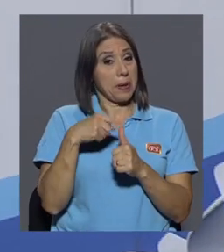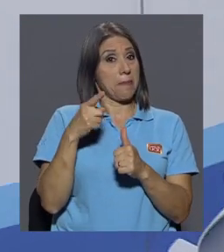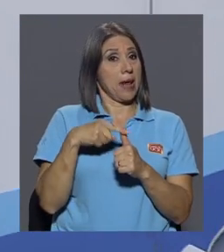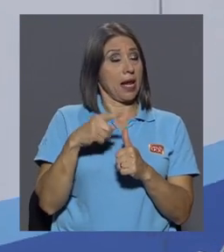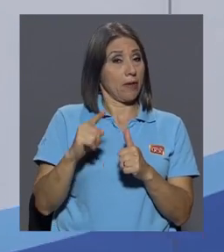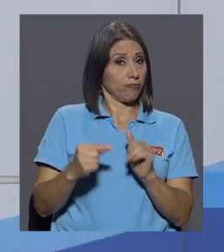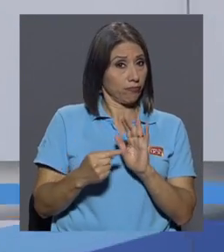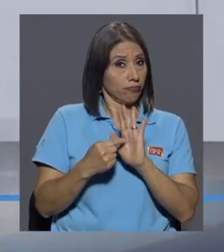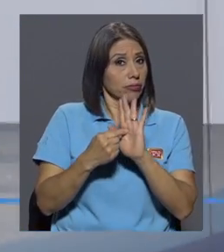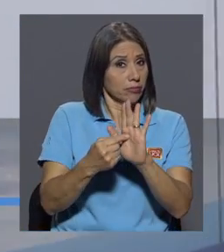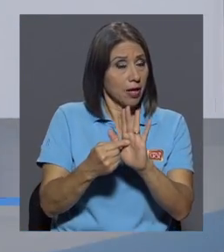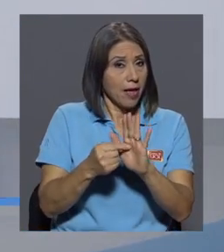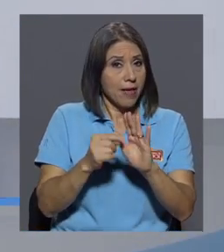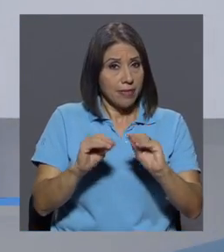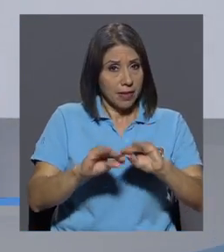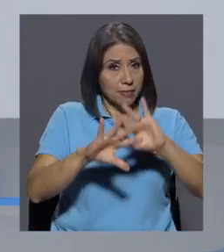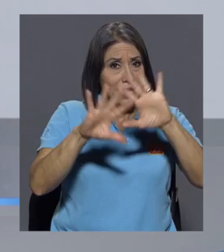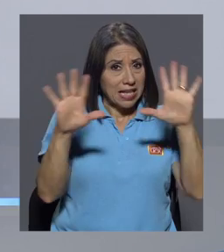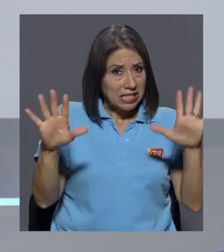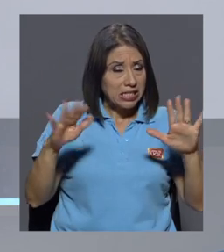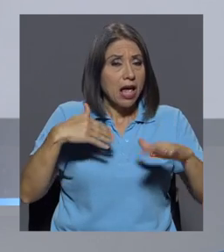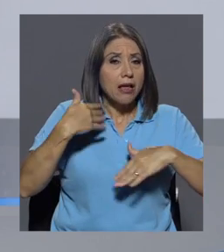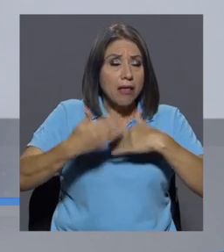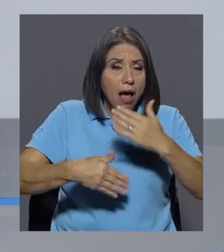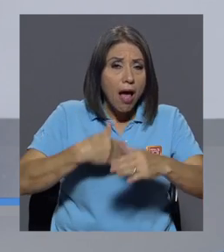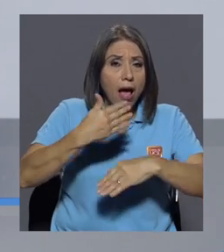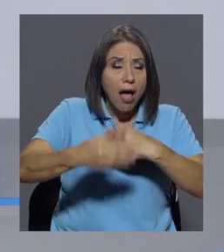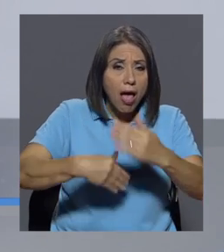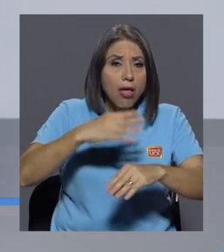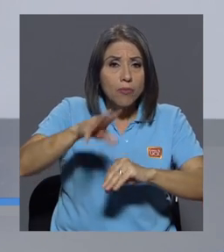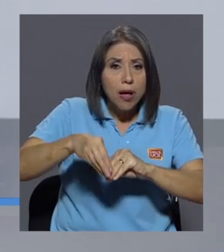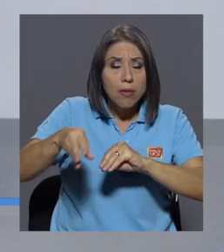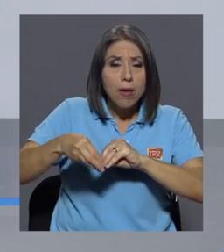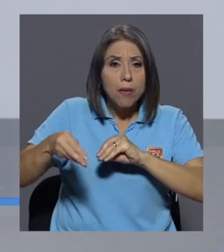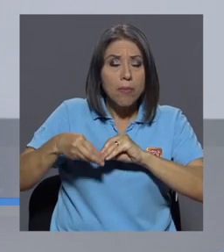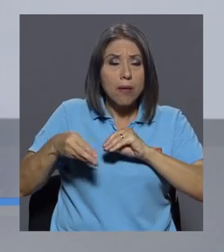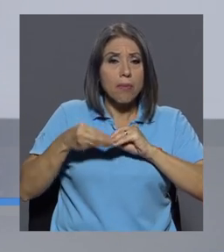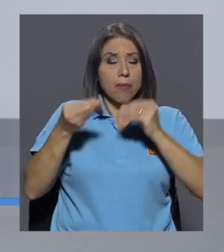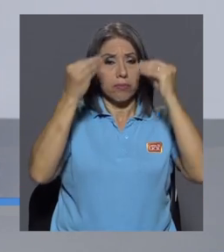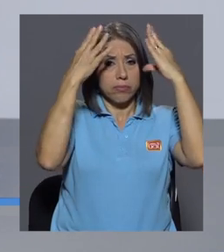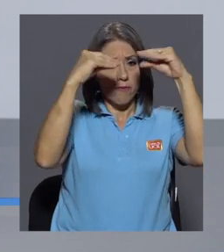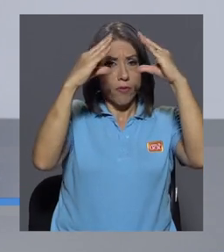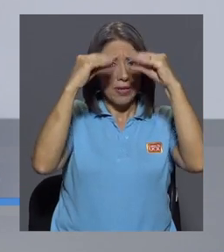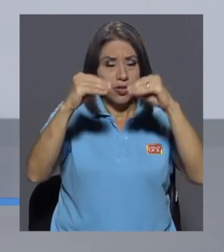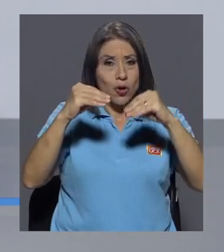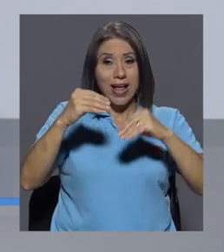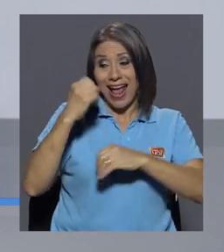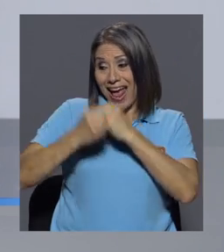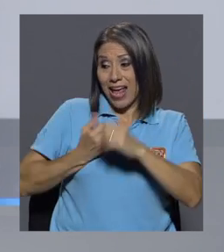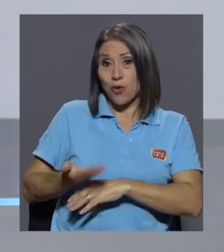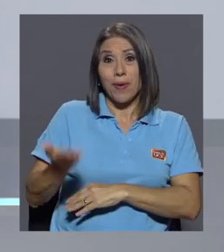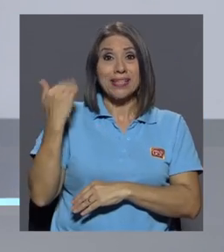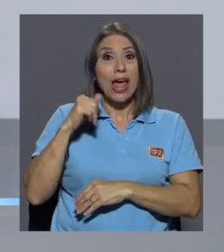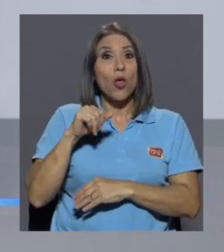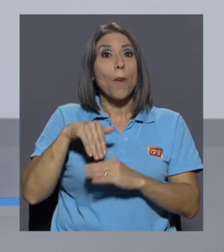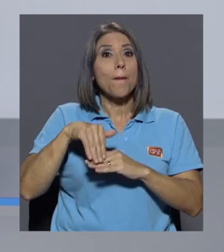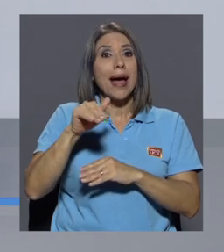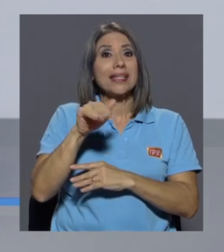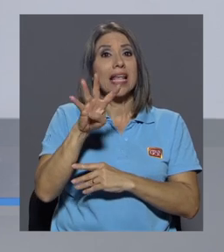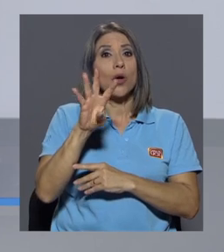creciendo, digamos, en la disponibilidad de la información hasta llegar el año pasado a tener más de 40 mil visitas durante el año.